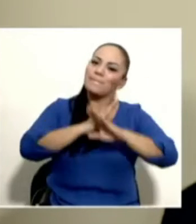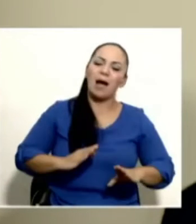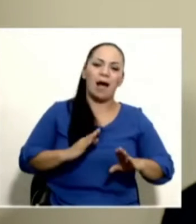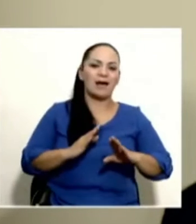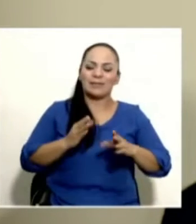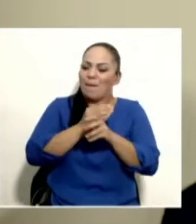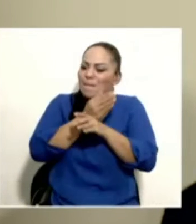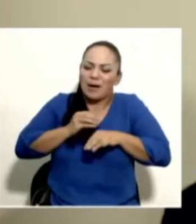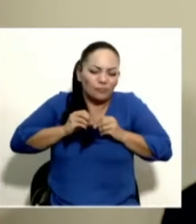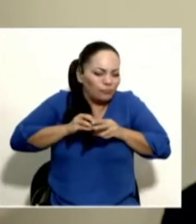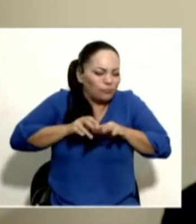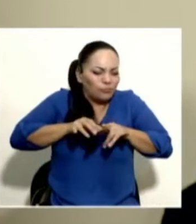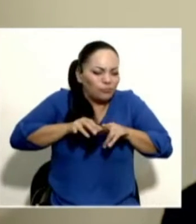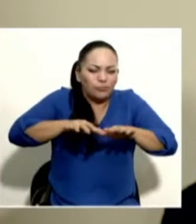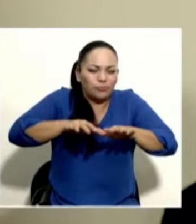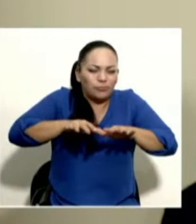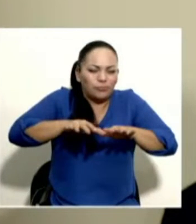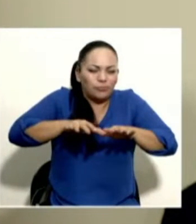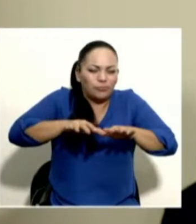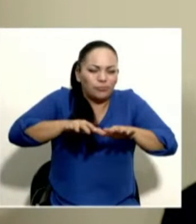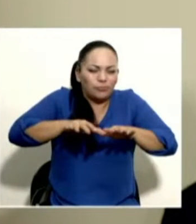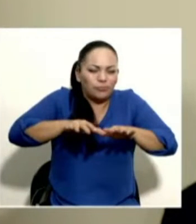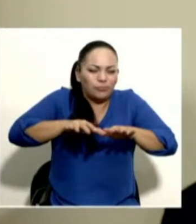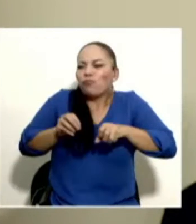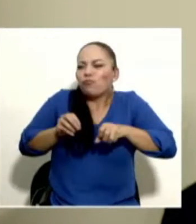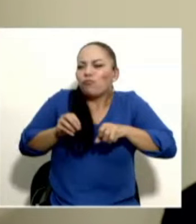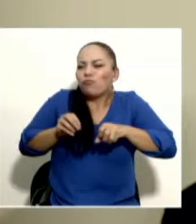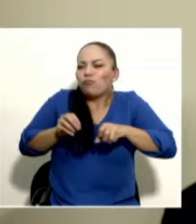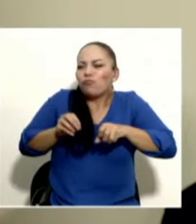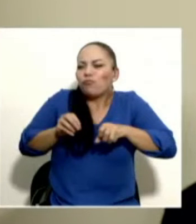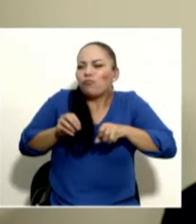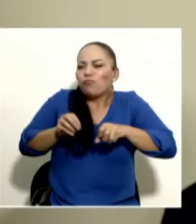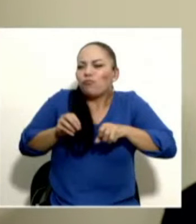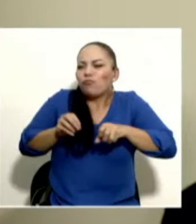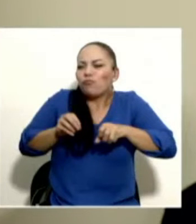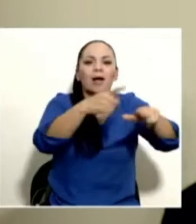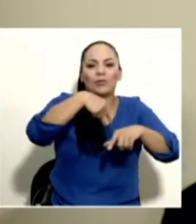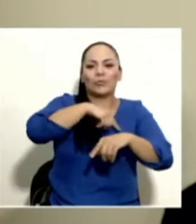río desbordante por cada rincón de nuestro bello país.